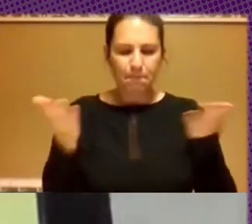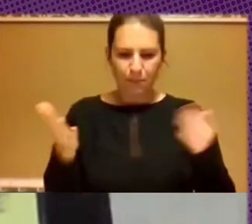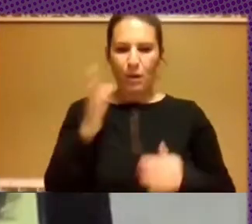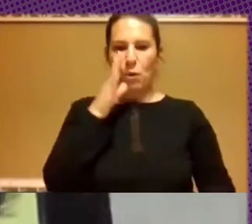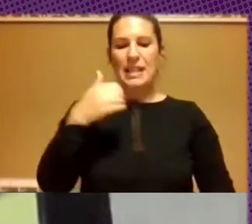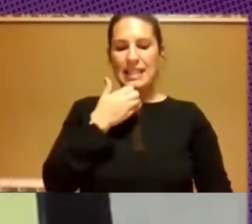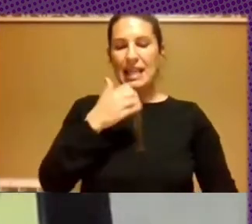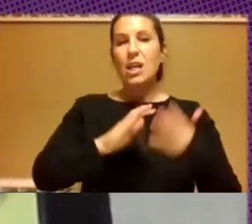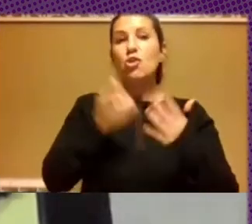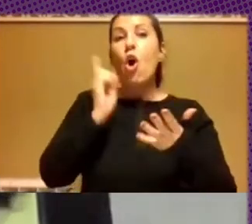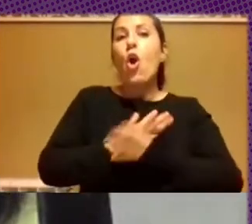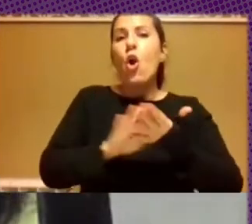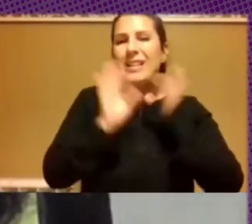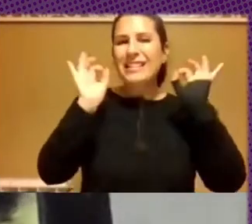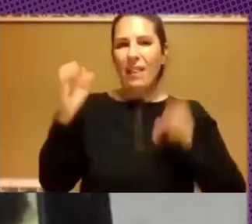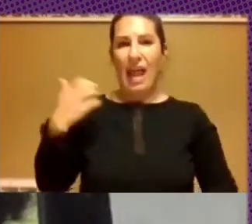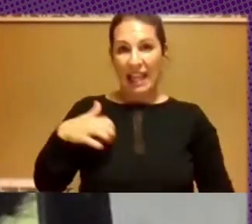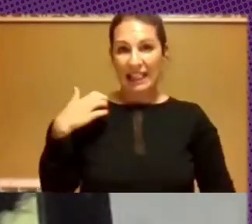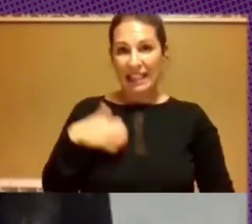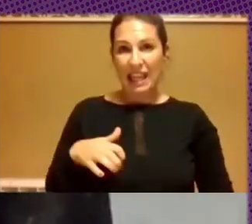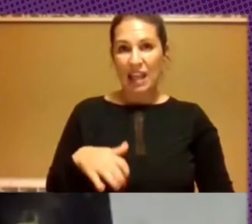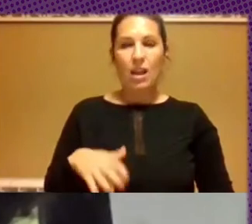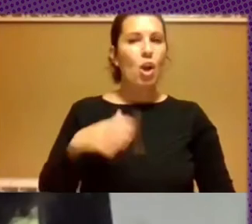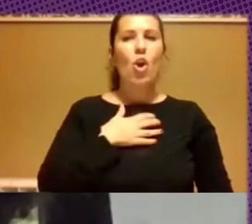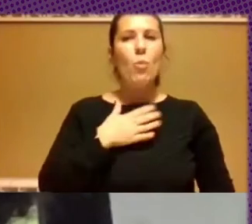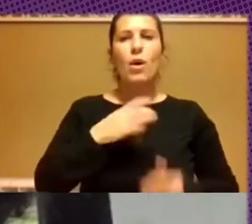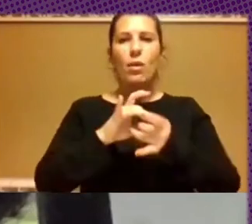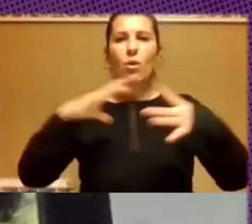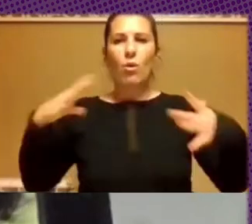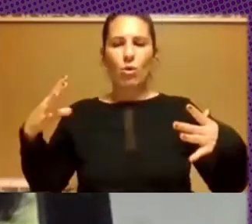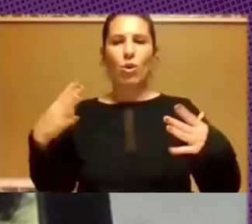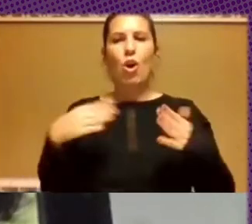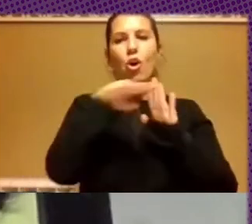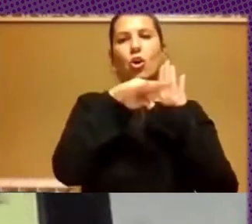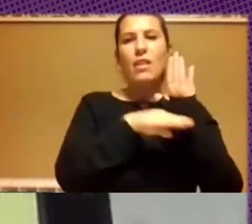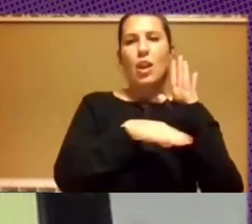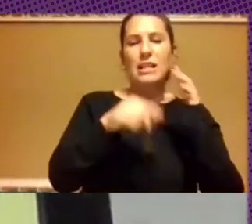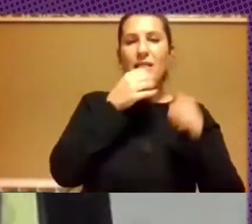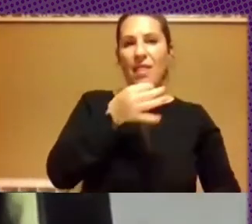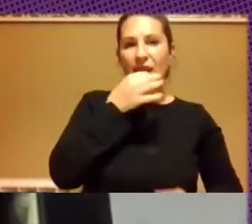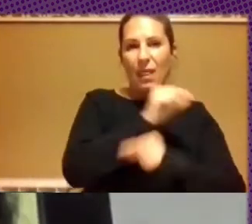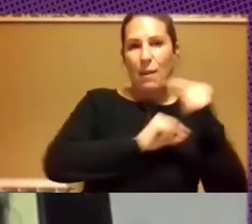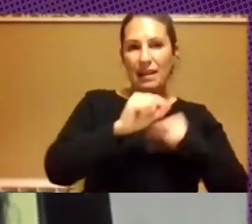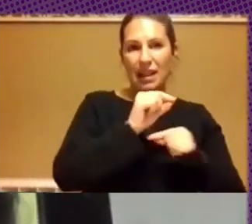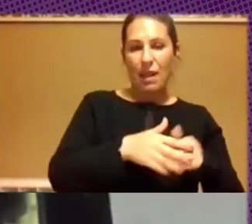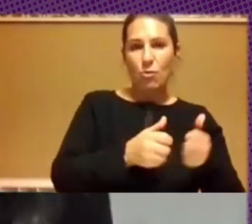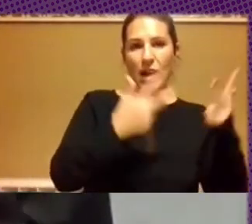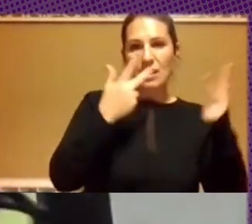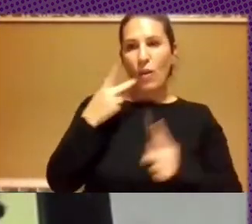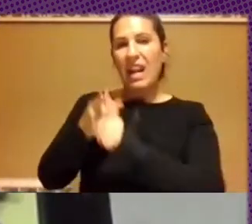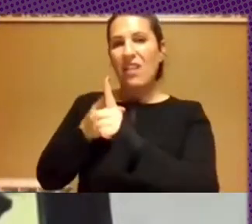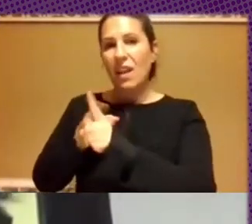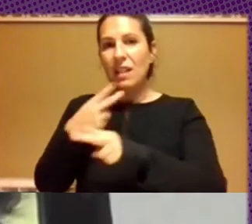Argentina, no podemos deslindar las condiciones del debate democrático de las referencias